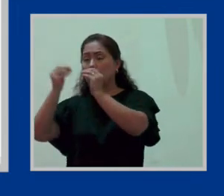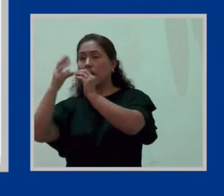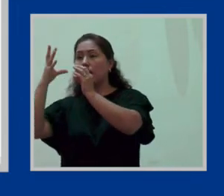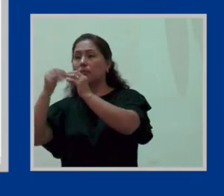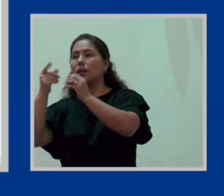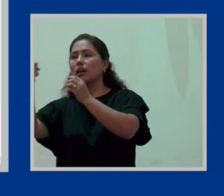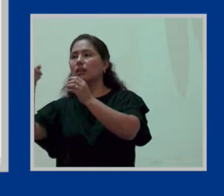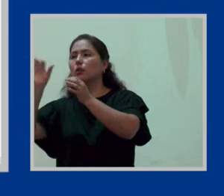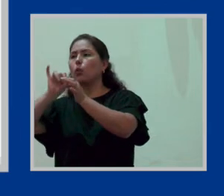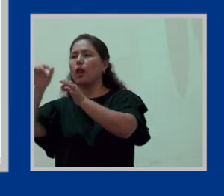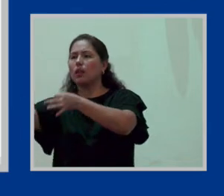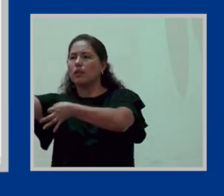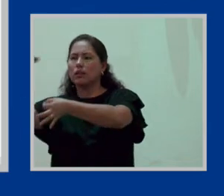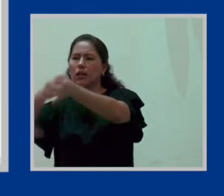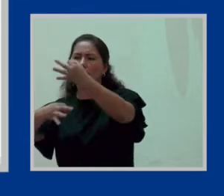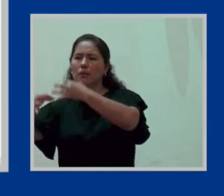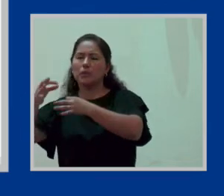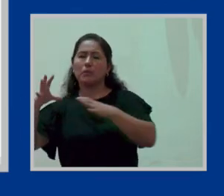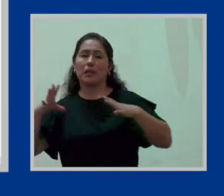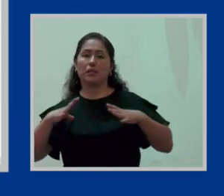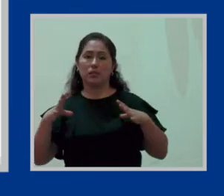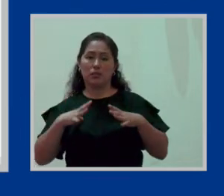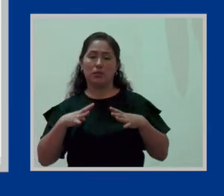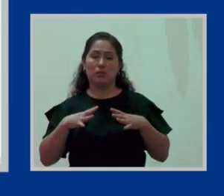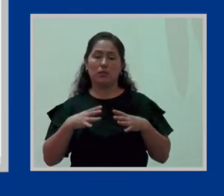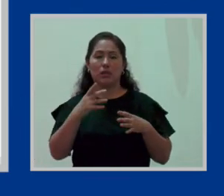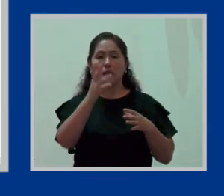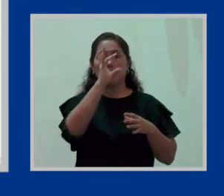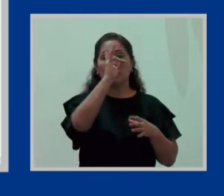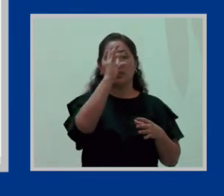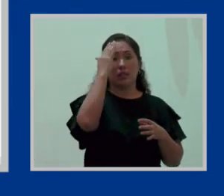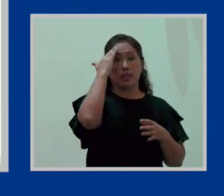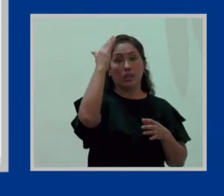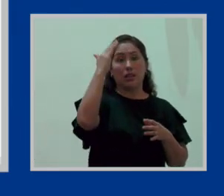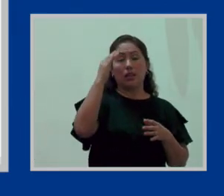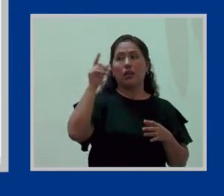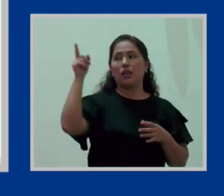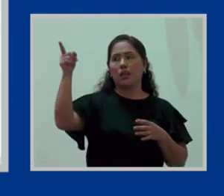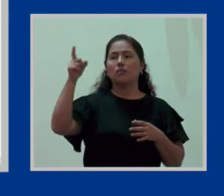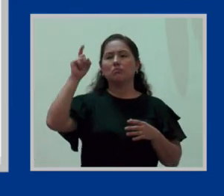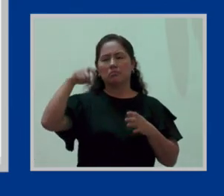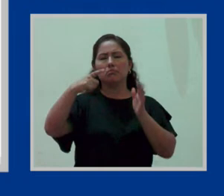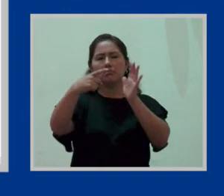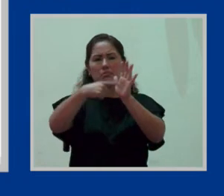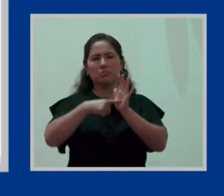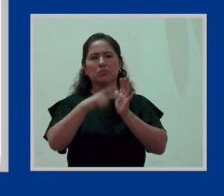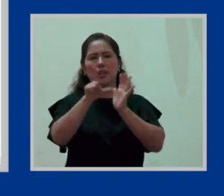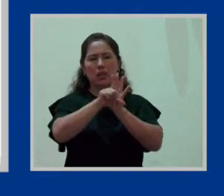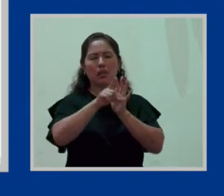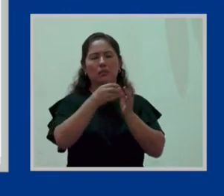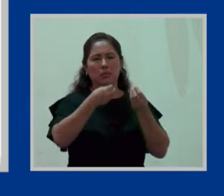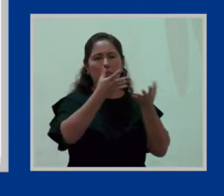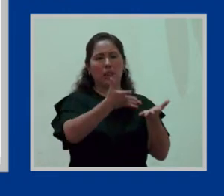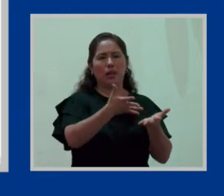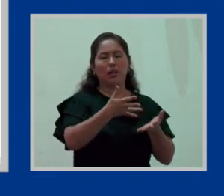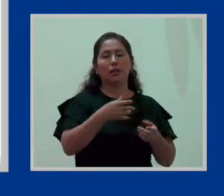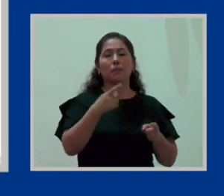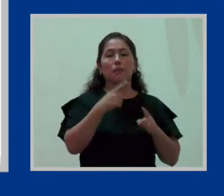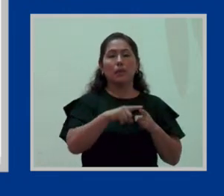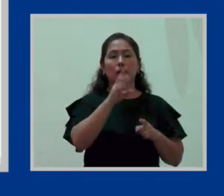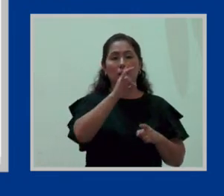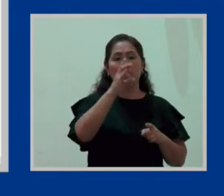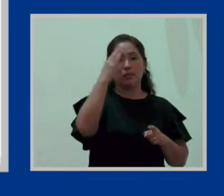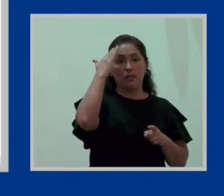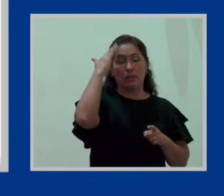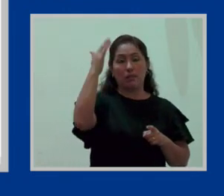cuenta de vacaciones. Estos primeros siete días son con goce de haber, ojo, ya. Estos siete